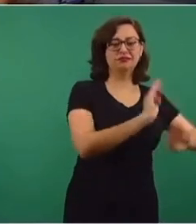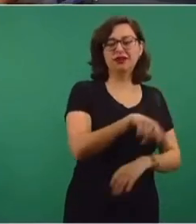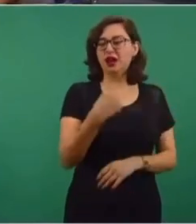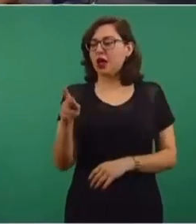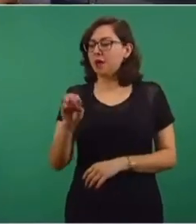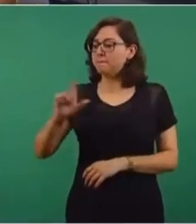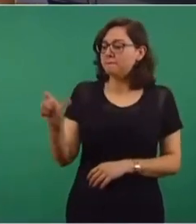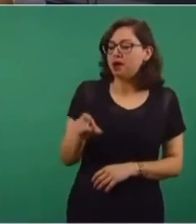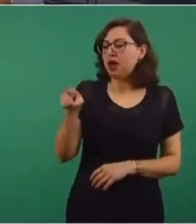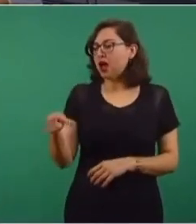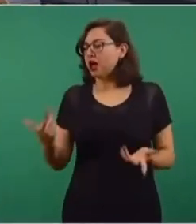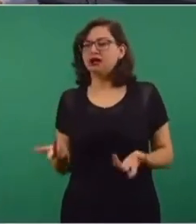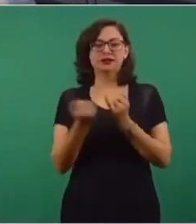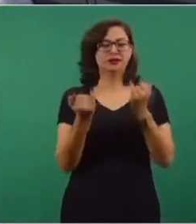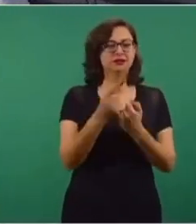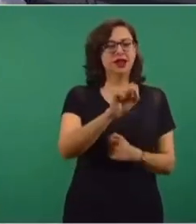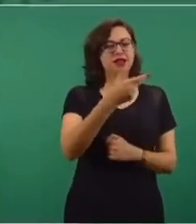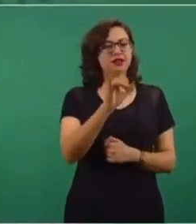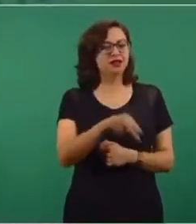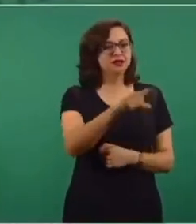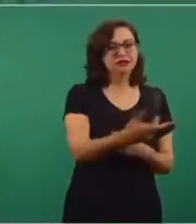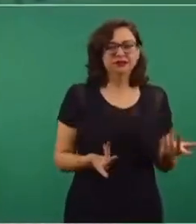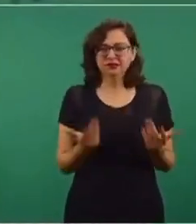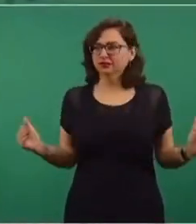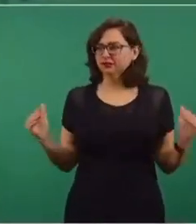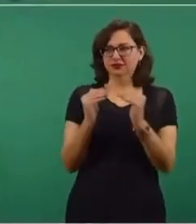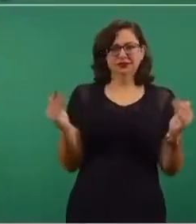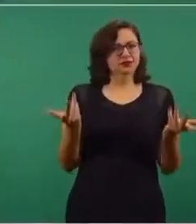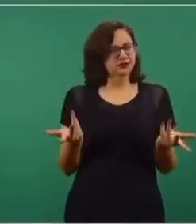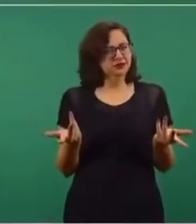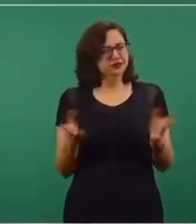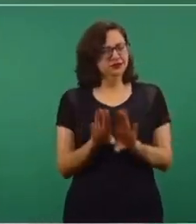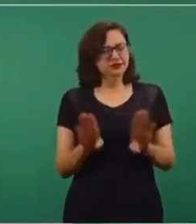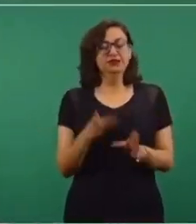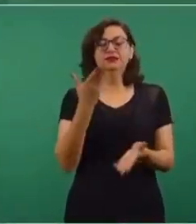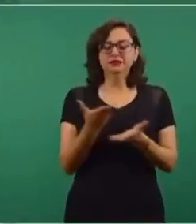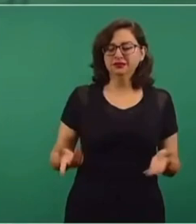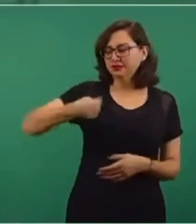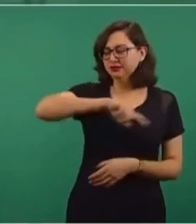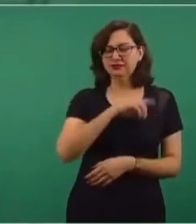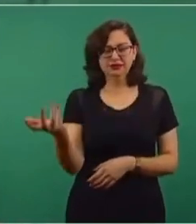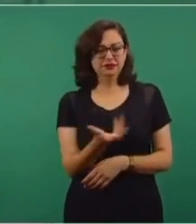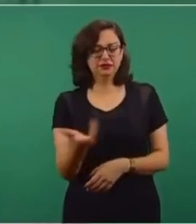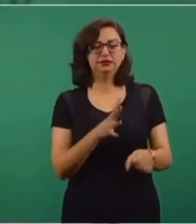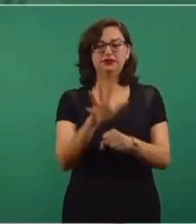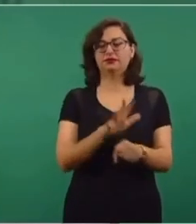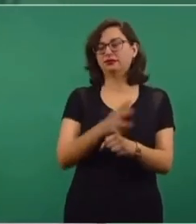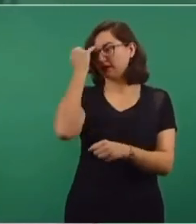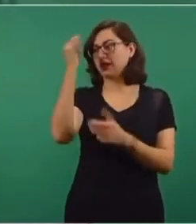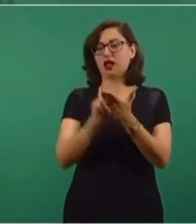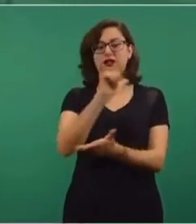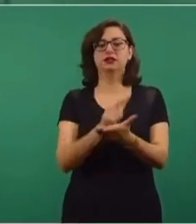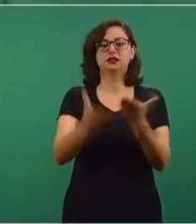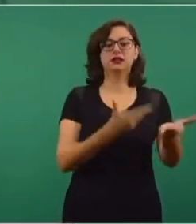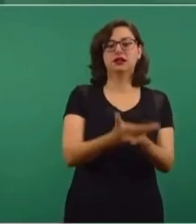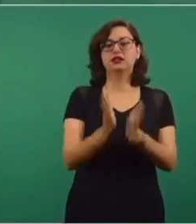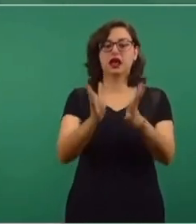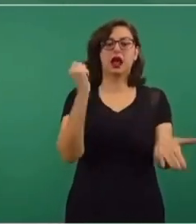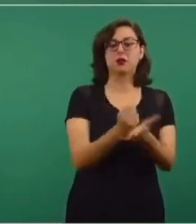dieron un trato como si se tratara de Shell. Entonces, ¿qué es lo que estamos haciendo? Con dos iniciativas de ley que fueron aprobadas,